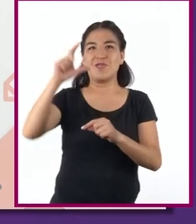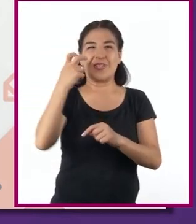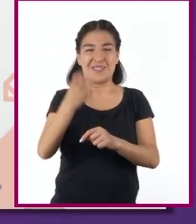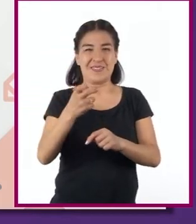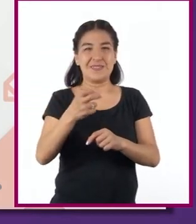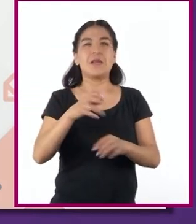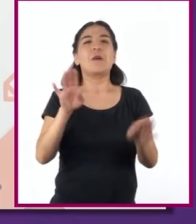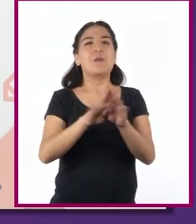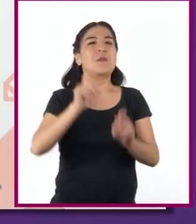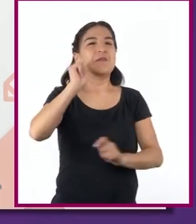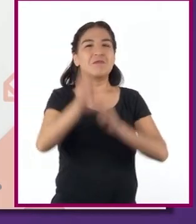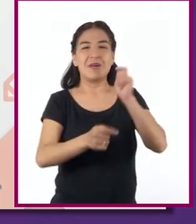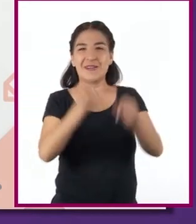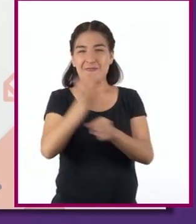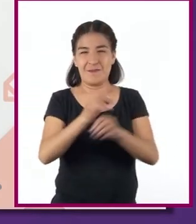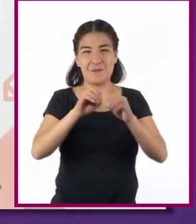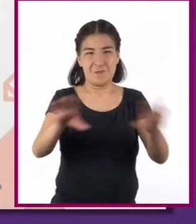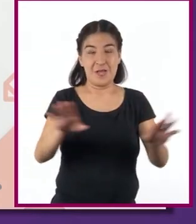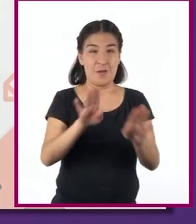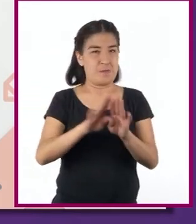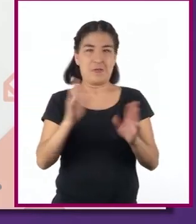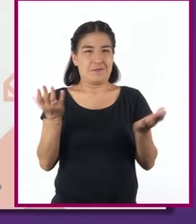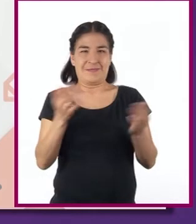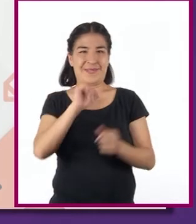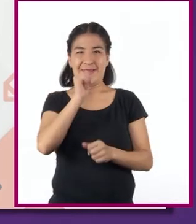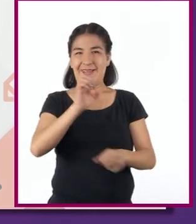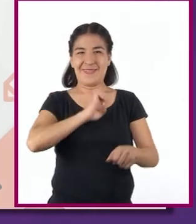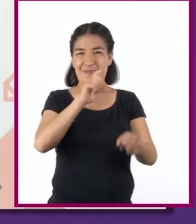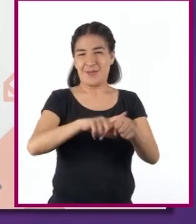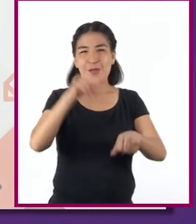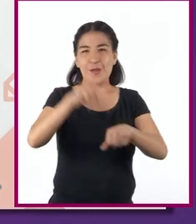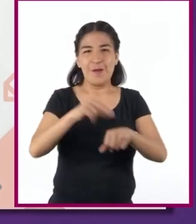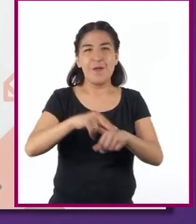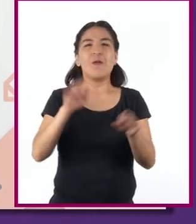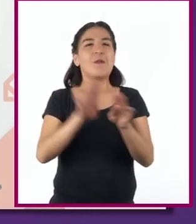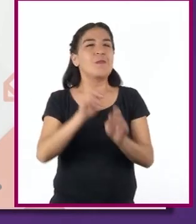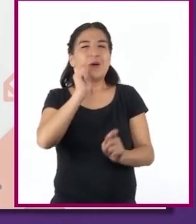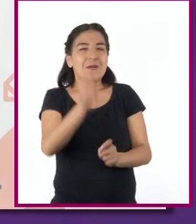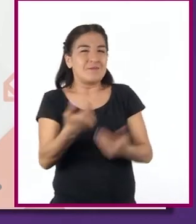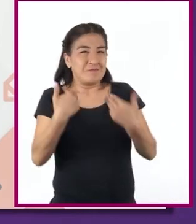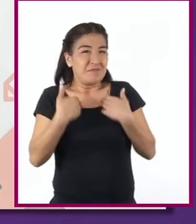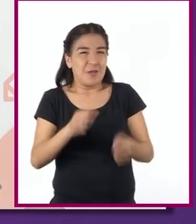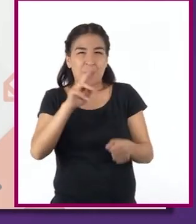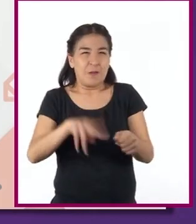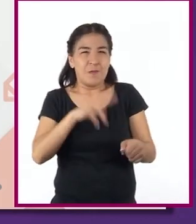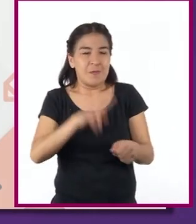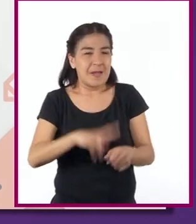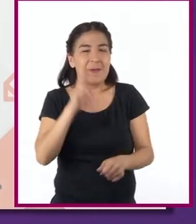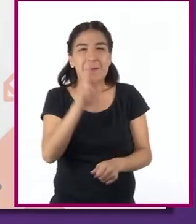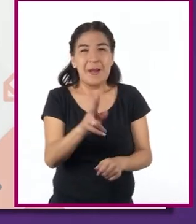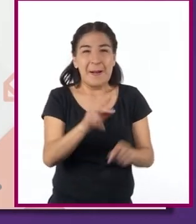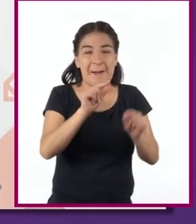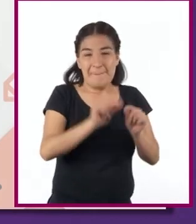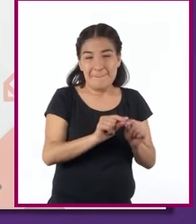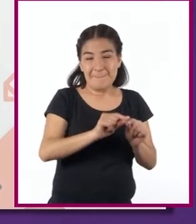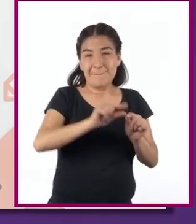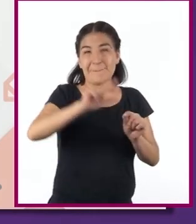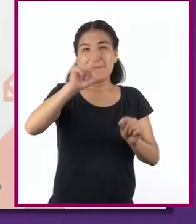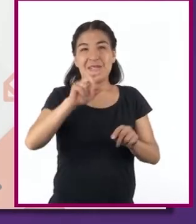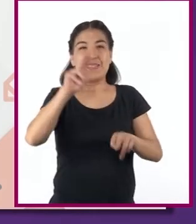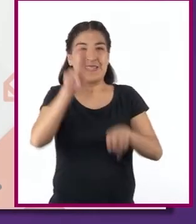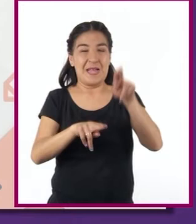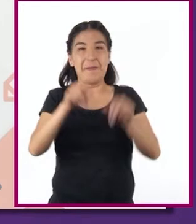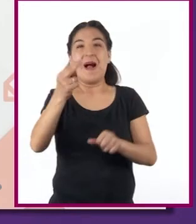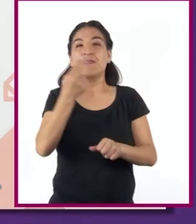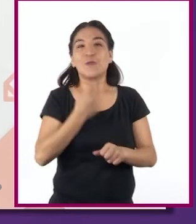esa información sin ser especialista sería que el incremento de los niveles de